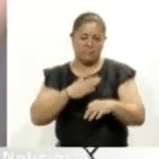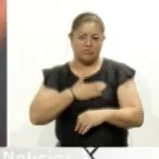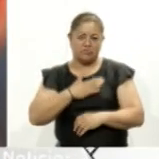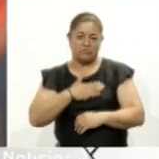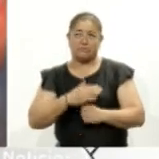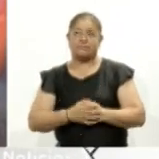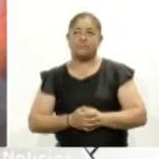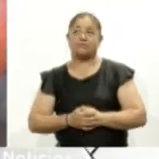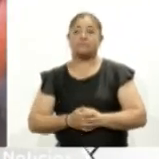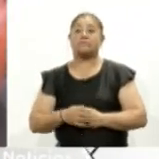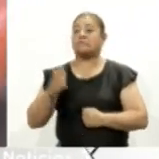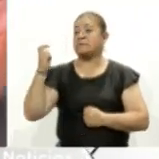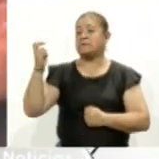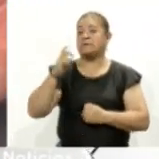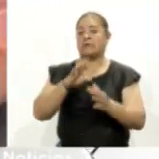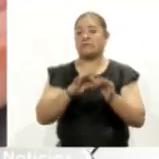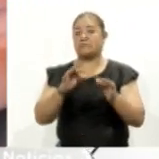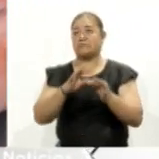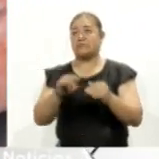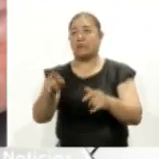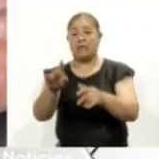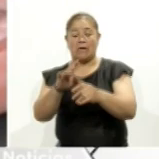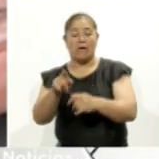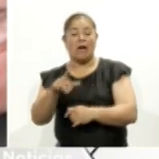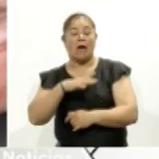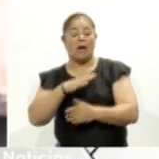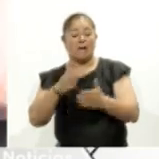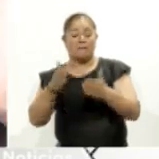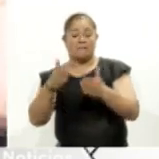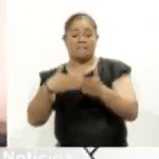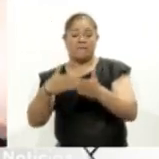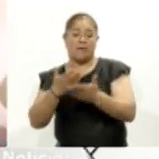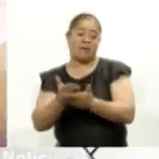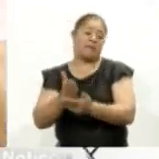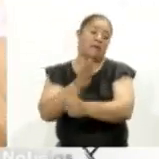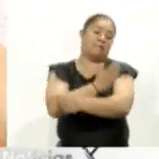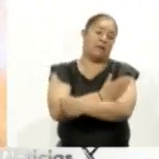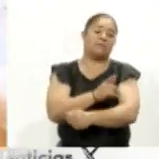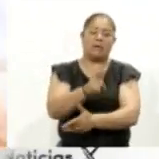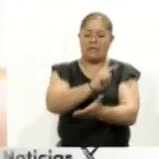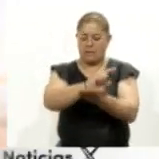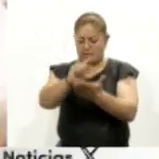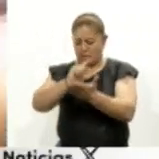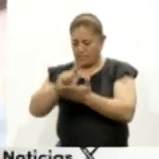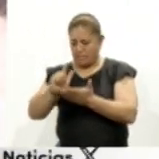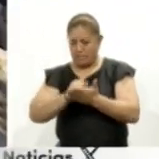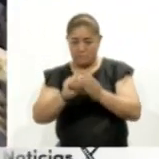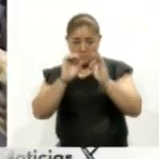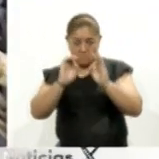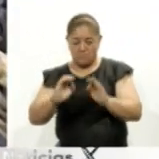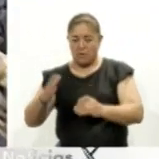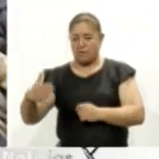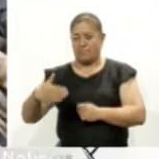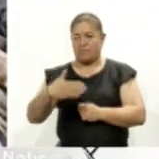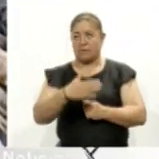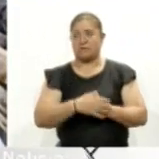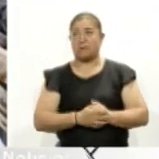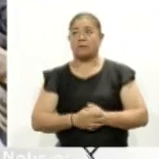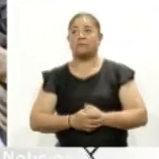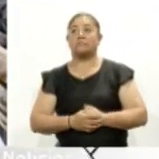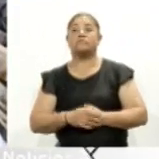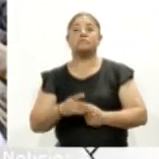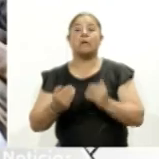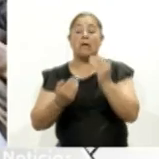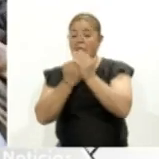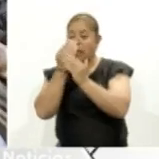Bañuelos Paredes explica que la preparación inicia un día previo debido a la limpieza cuidadosa del pescado al despuntar